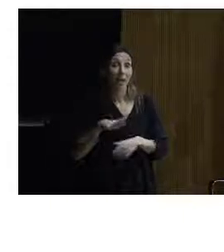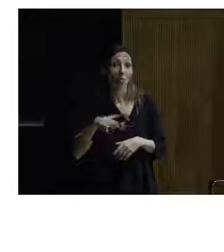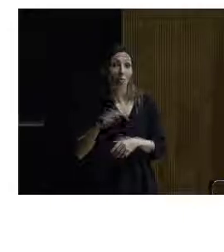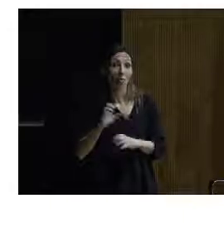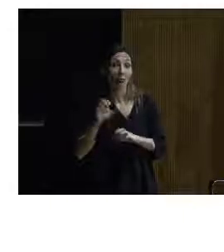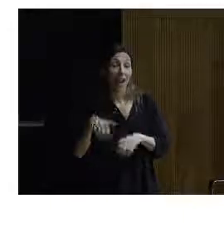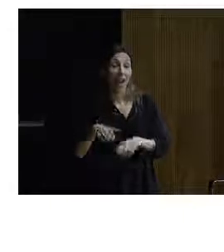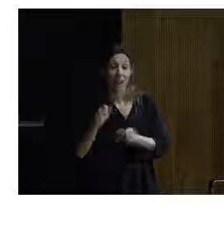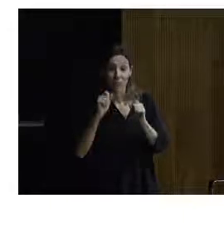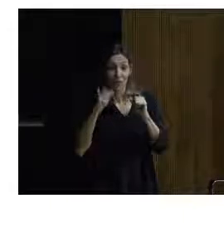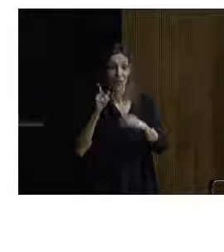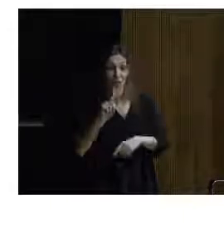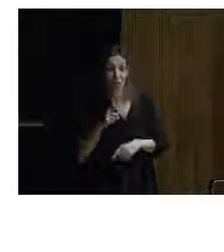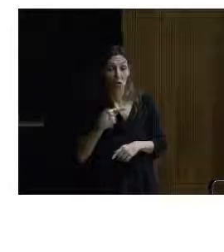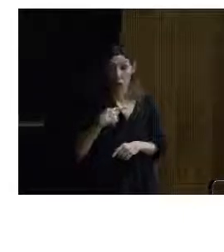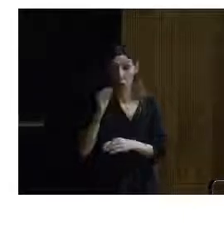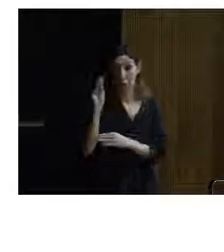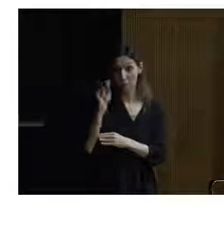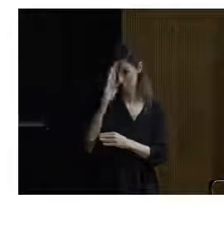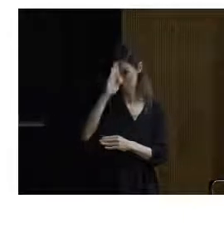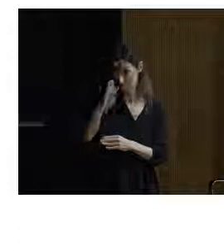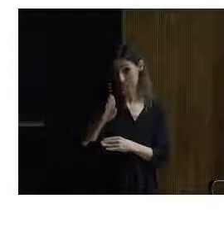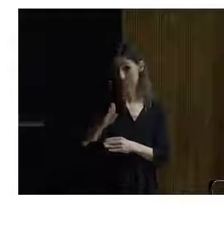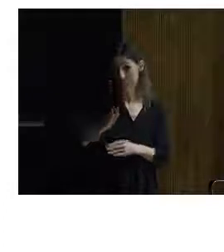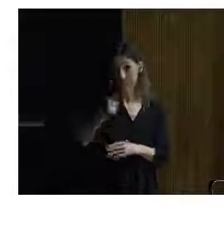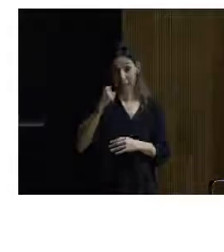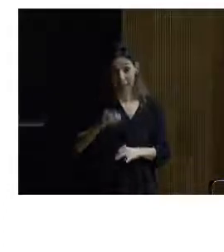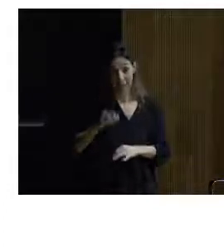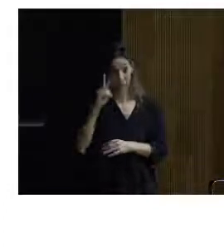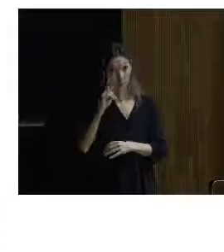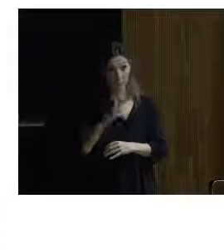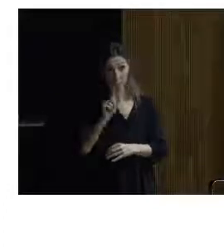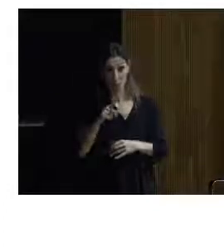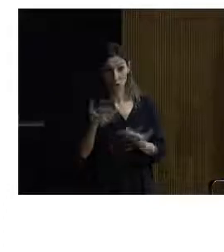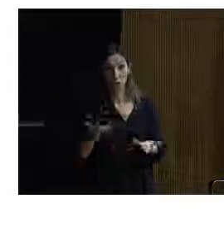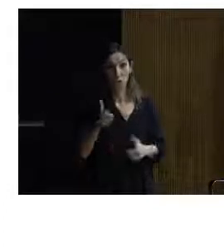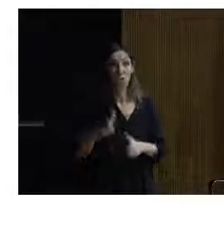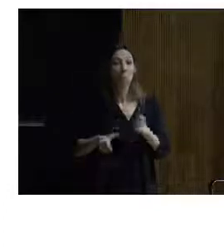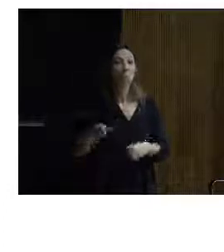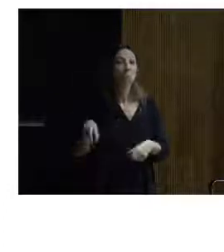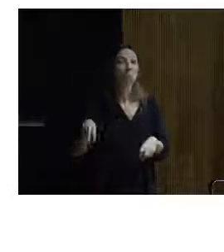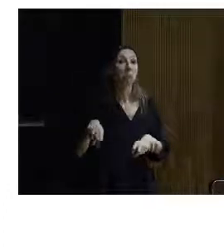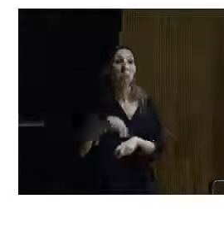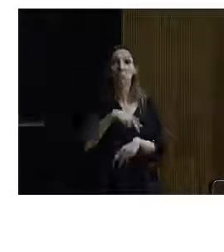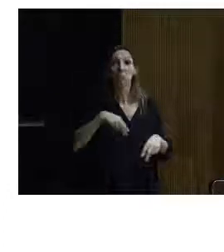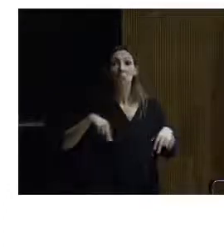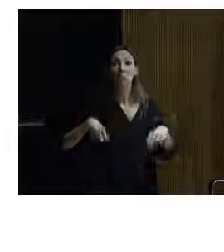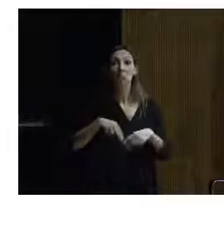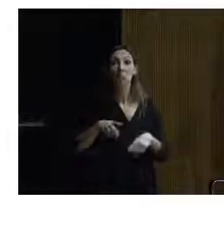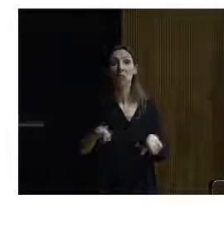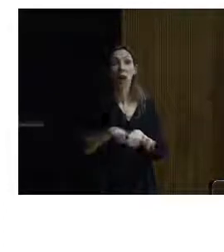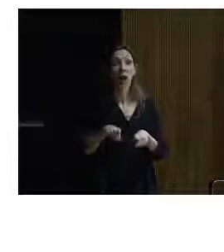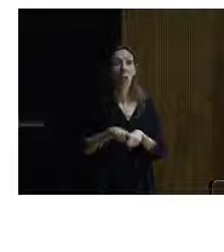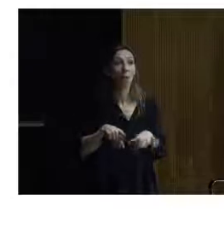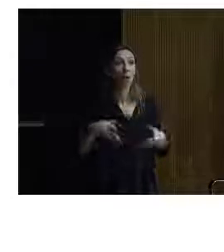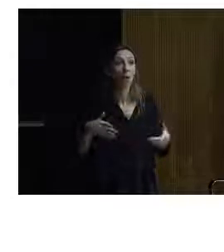he preguntado y no lo han visto. Y la gente transita como si no hubiera pasado nada,